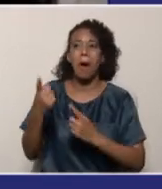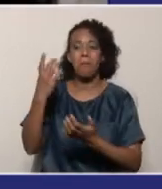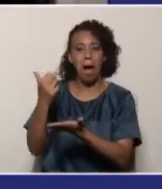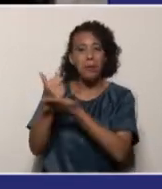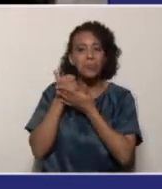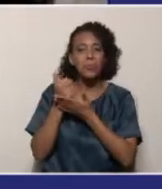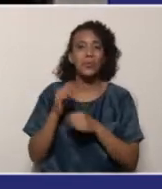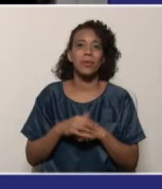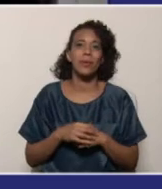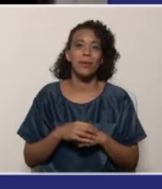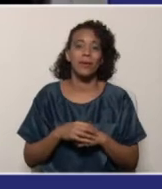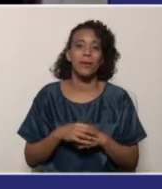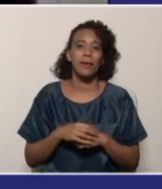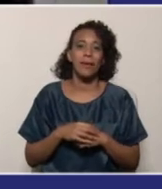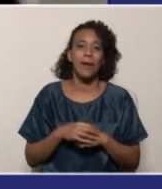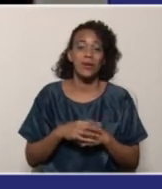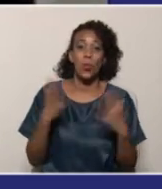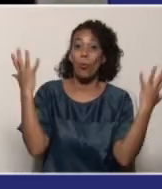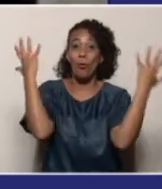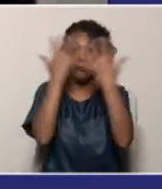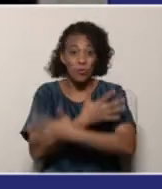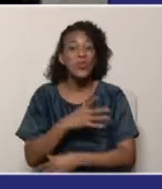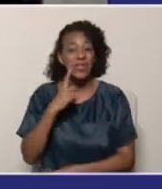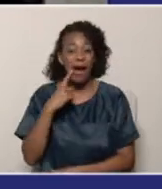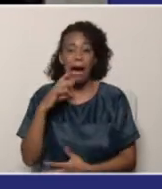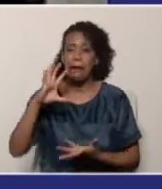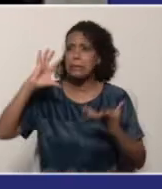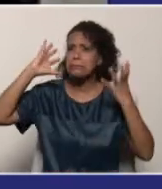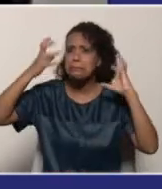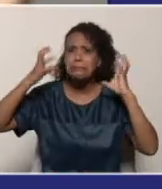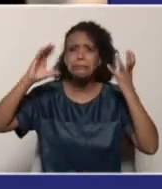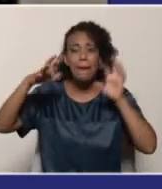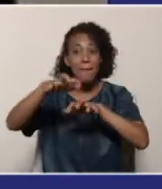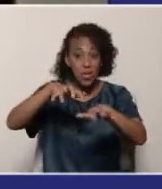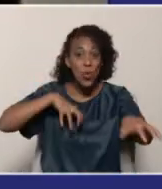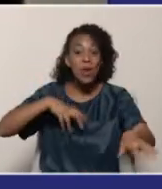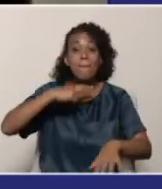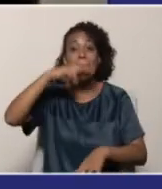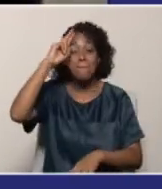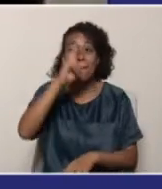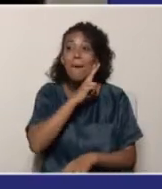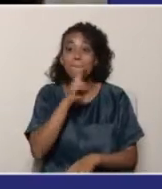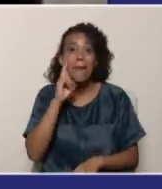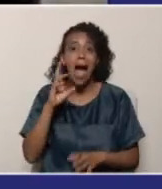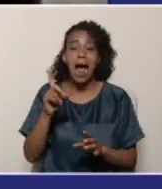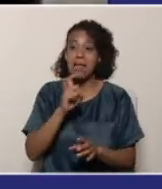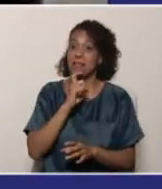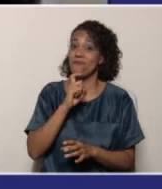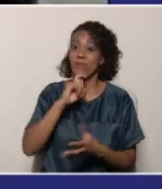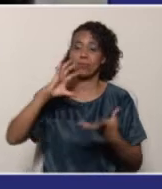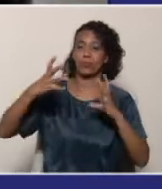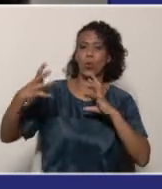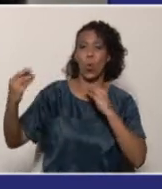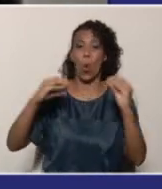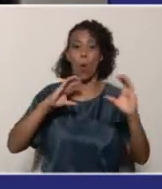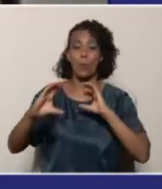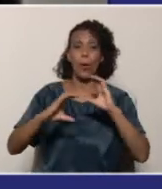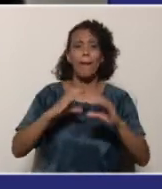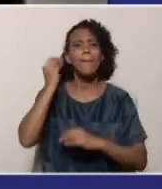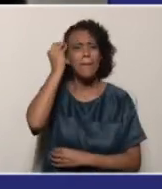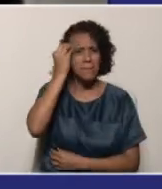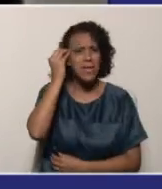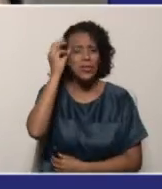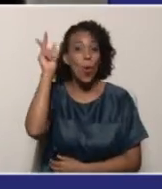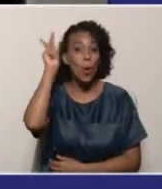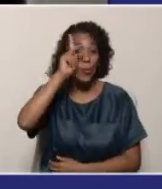inicialmente la educación pudo ser confusa y caótica para la mayoría de los padres y nosotros los estudiantes. Pienso que los